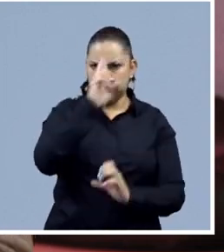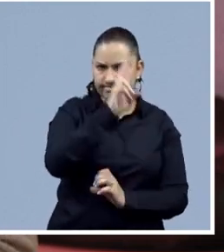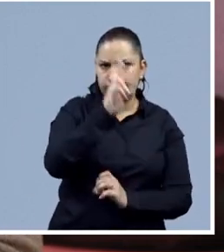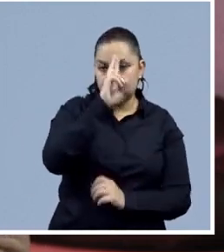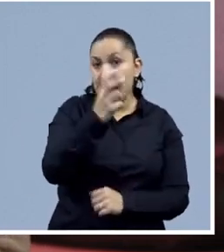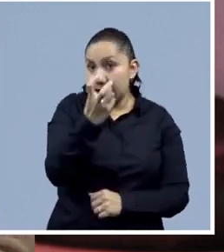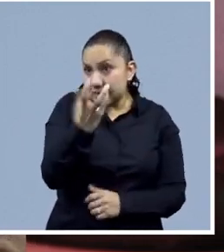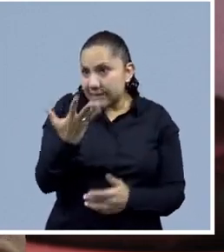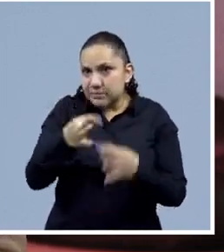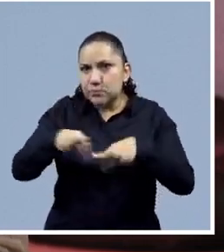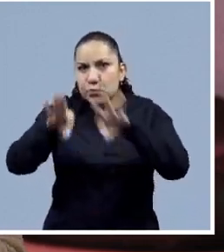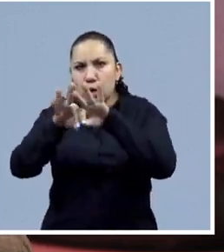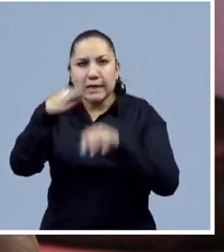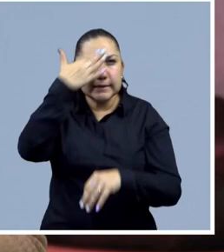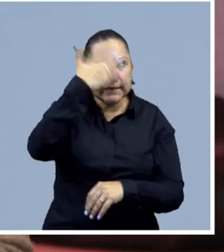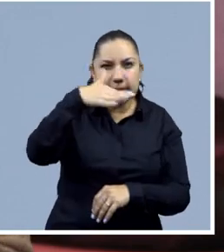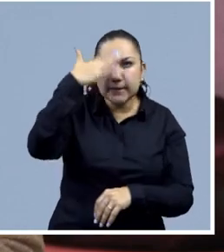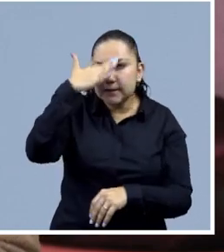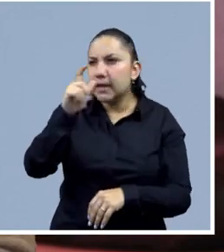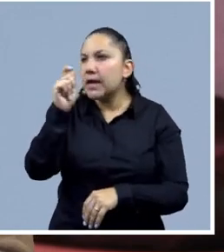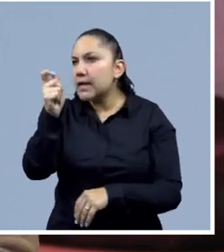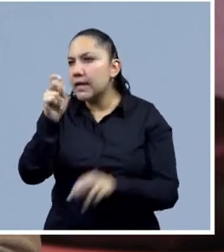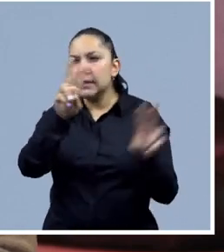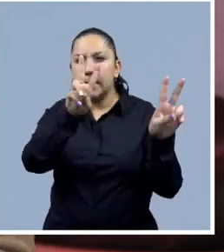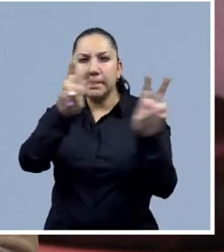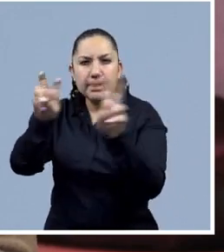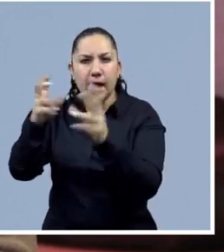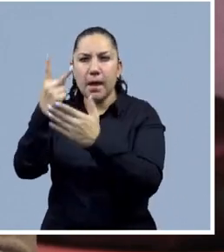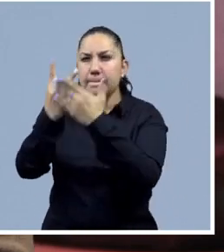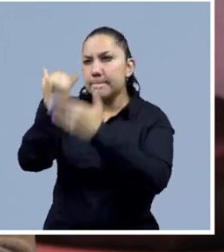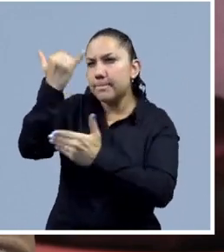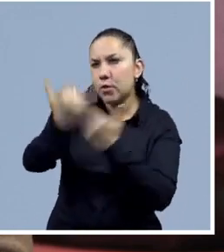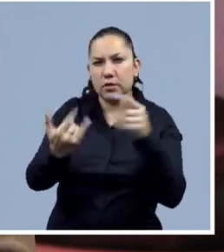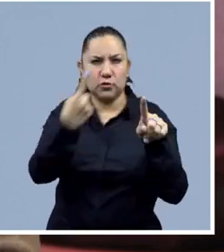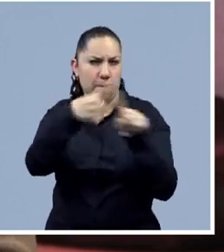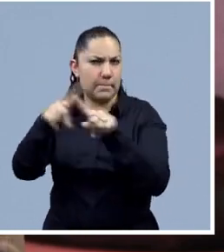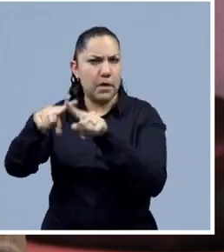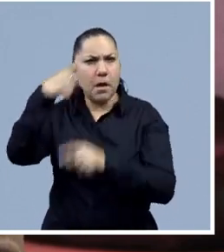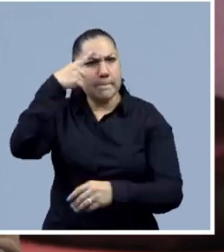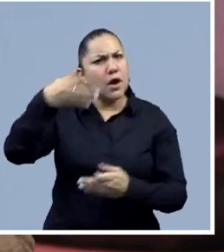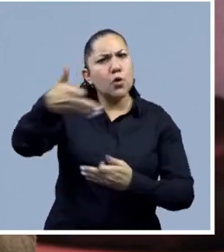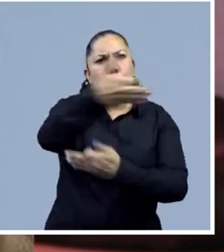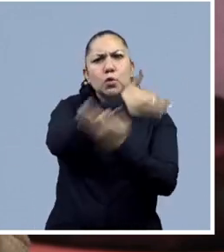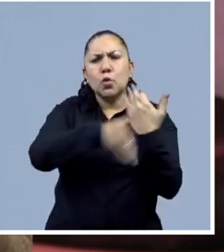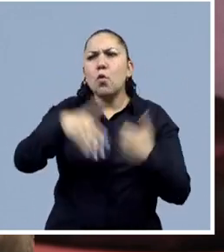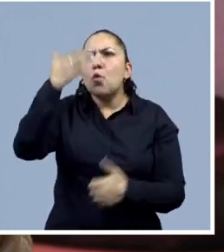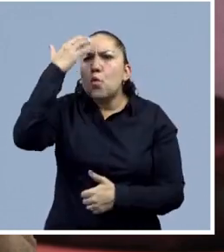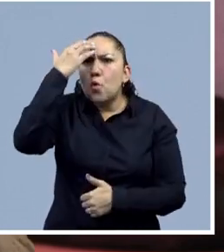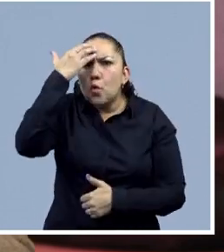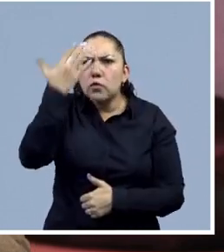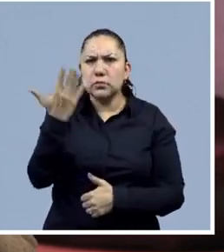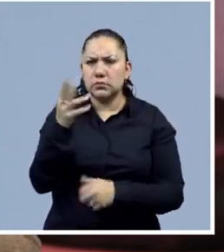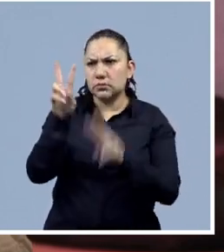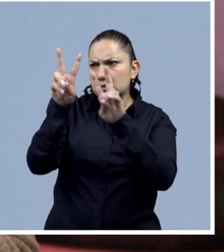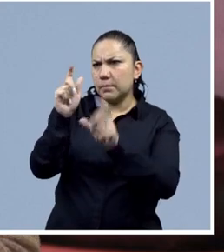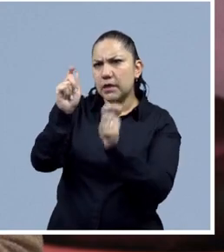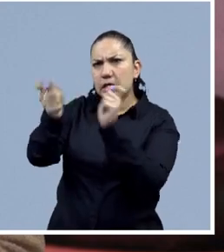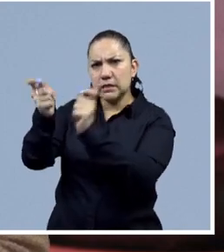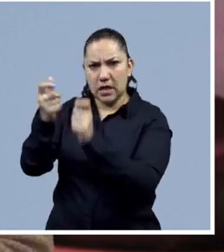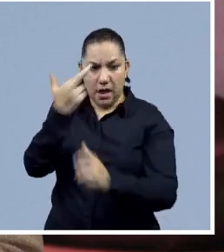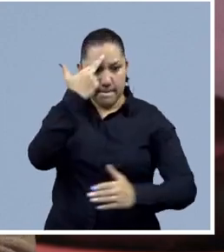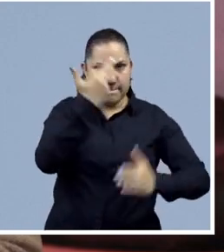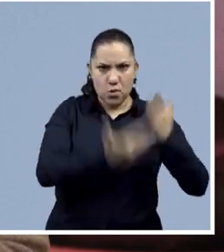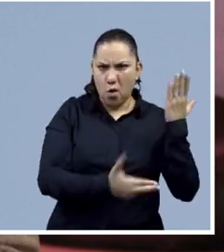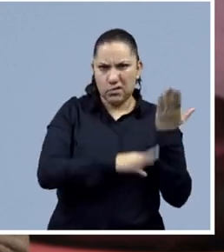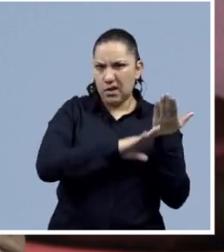de alguna manera nosotras como mujeres y la sociedad en general debe de estar bien informada de lo que está sucediendo y estar pues libres de violencia,